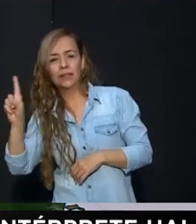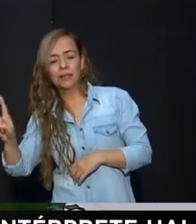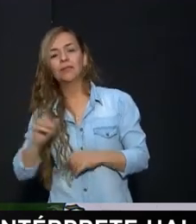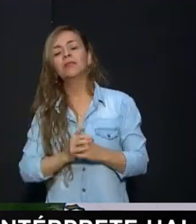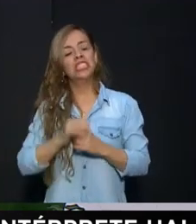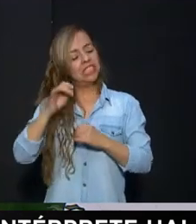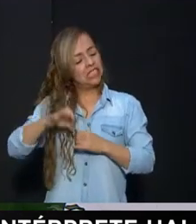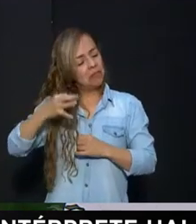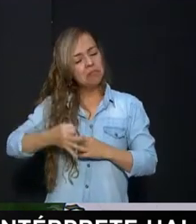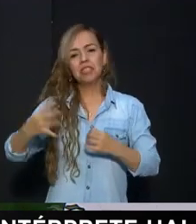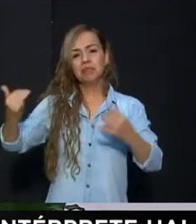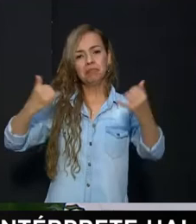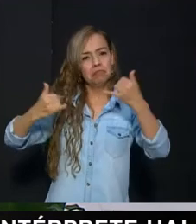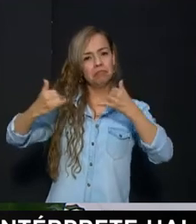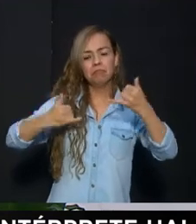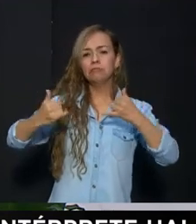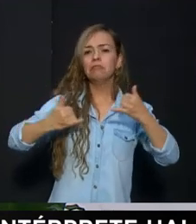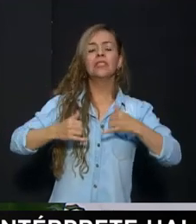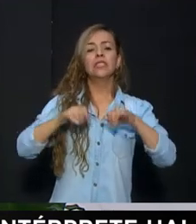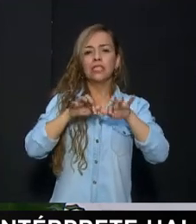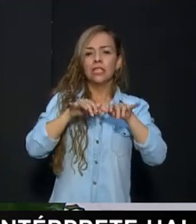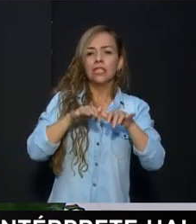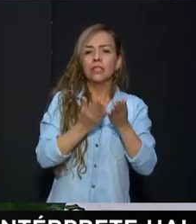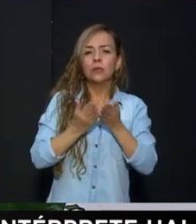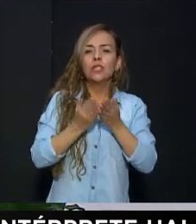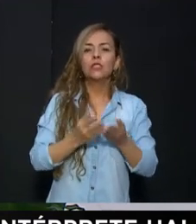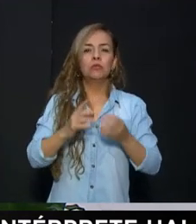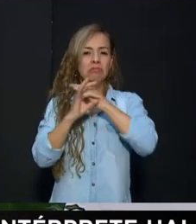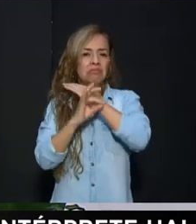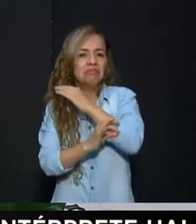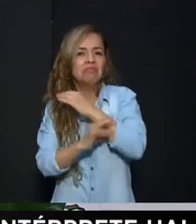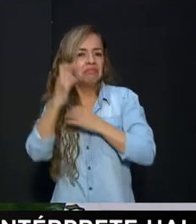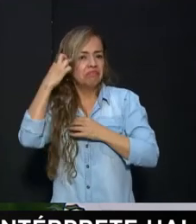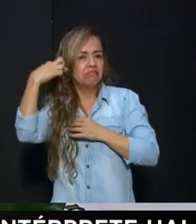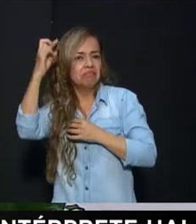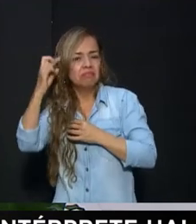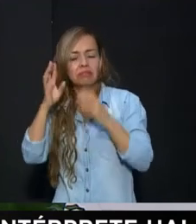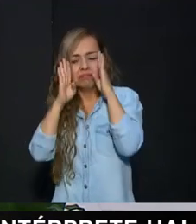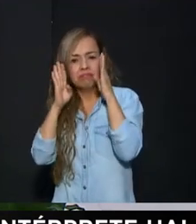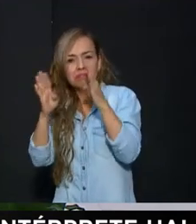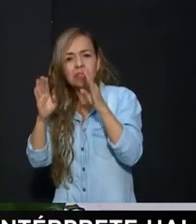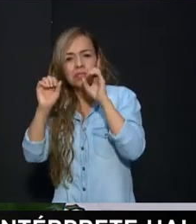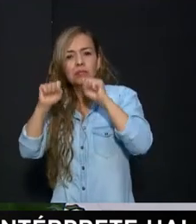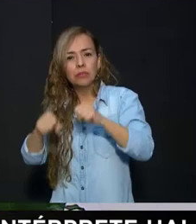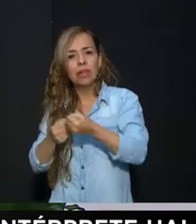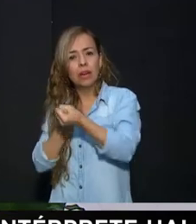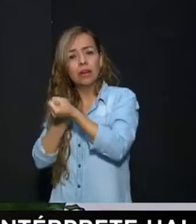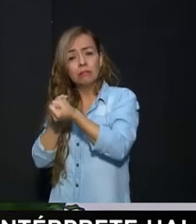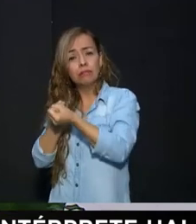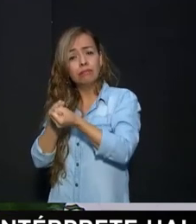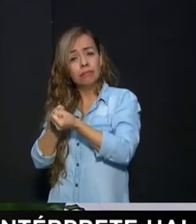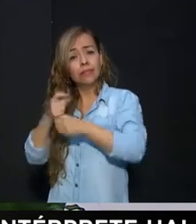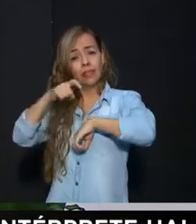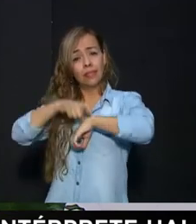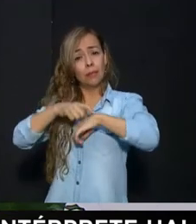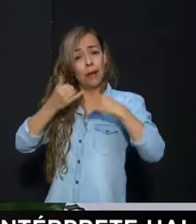va a haber Personal De la Secretaría de Educación Psicólogos Profesionales Que van a estar Dispuestos A escucharlos Y más en este momento Que